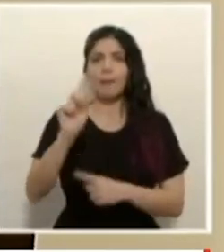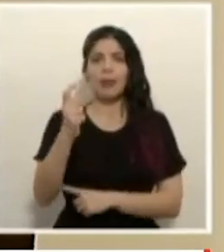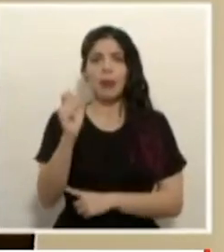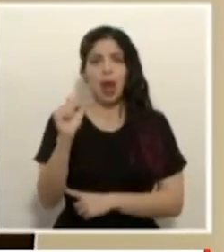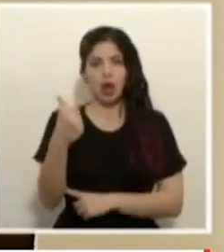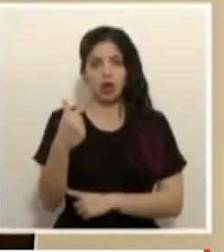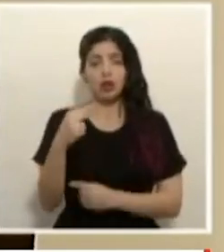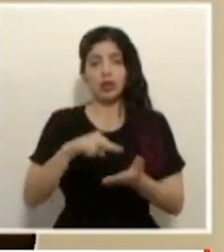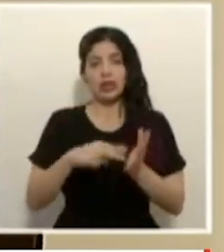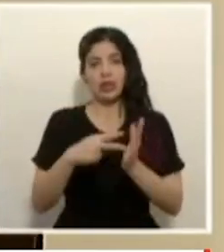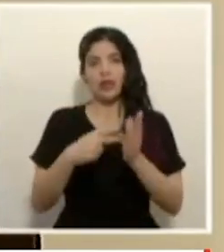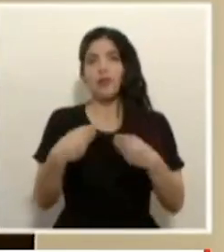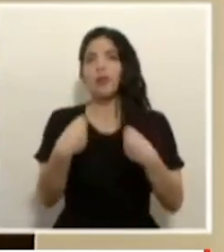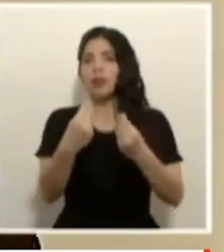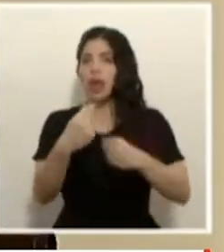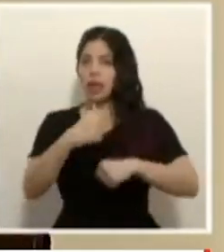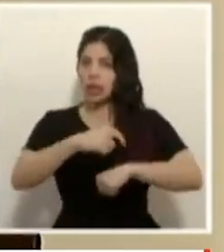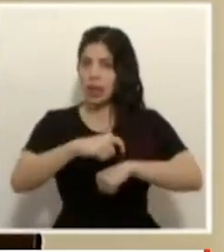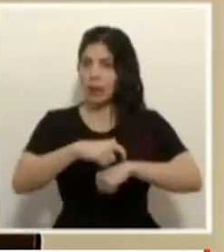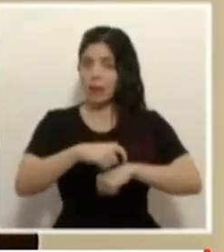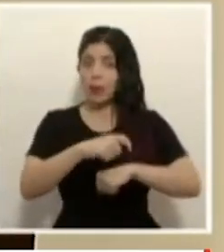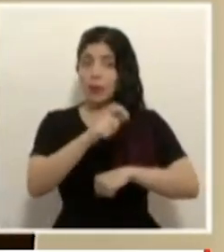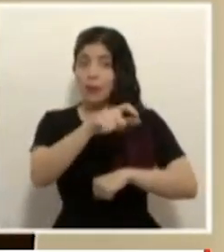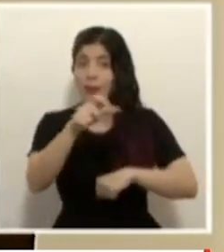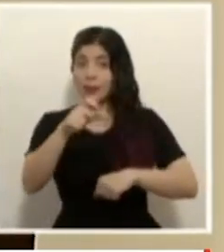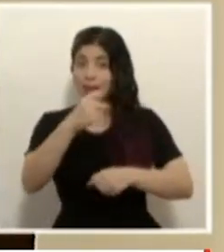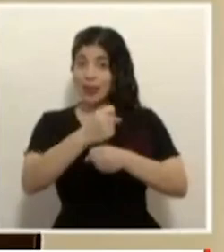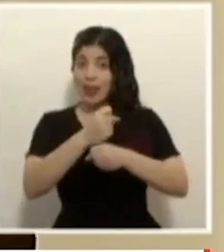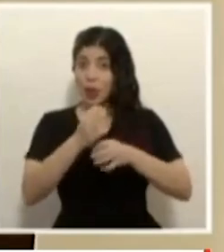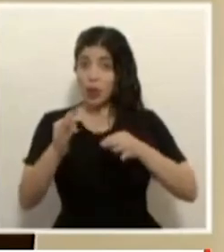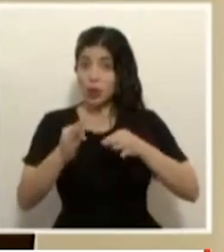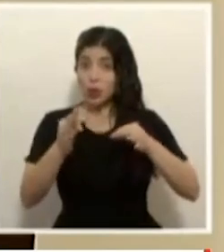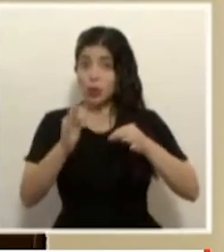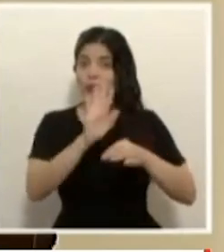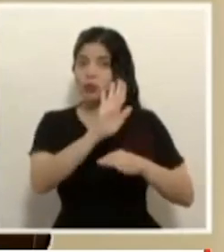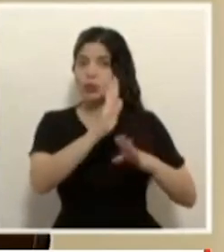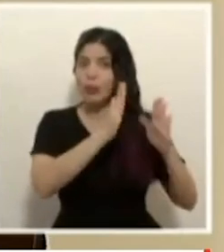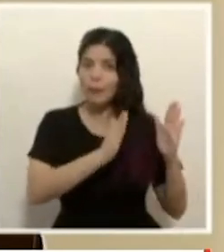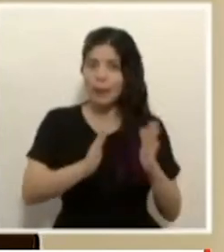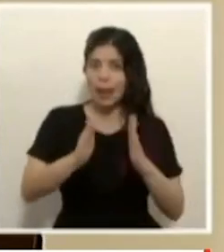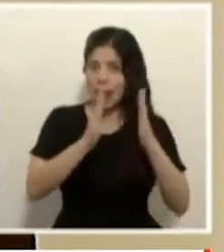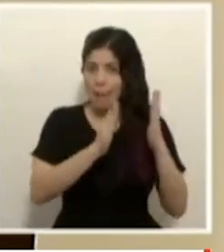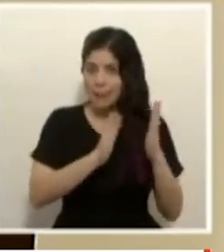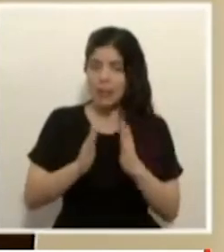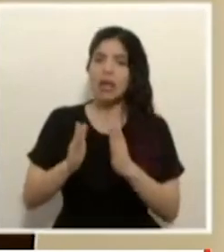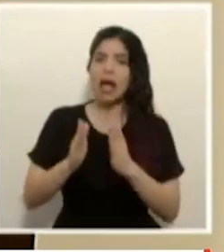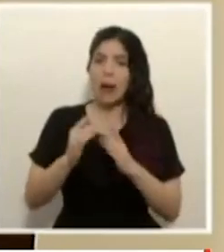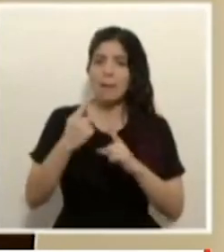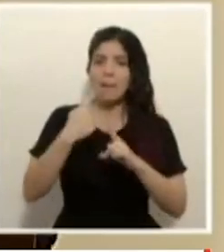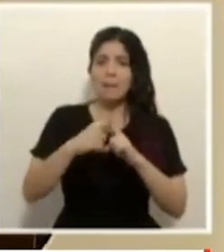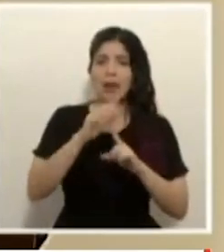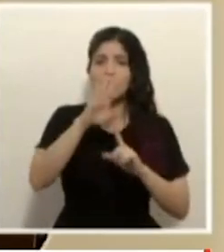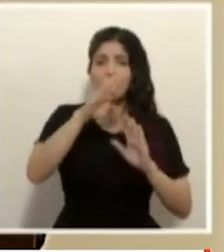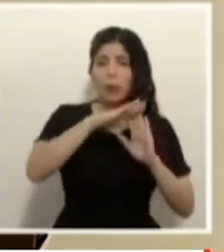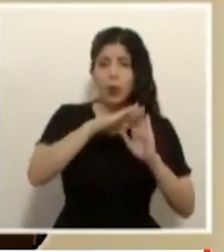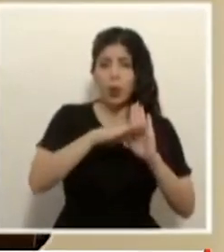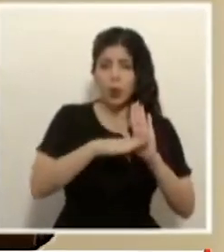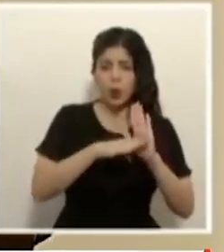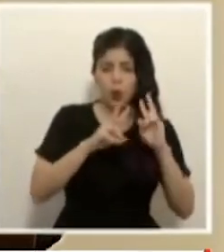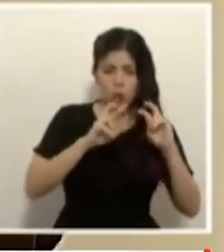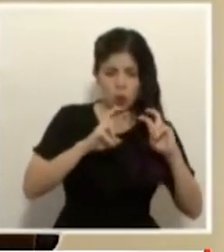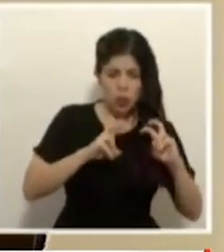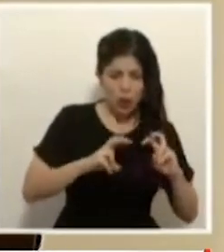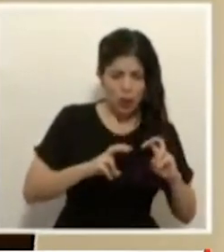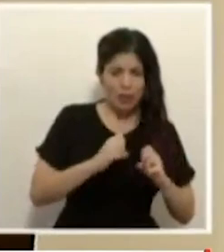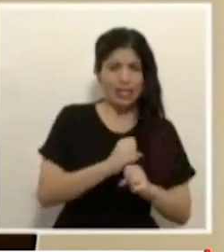tiempo a aquellas personas del sector turístico para que hagan su planificación, terminen de revisar sus protocolos y aseguren que están